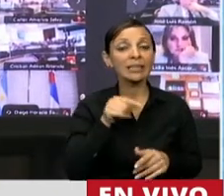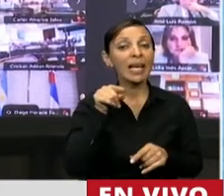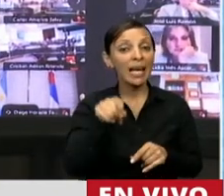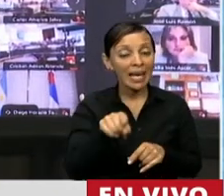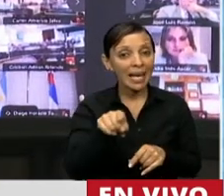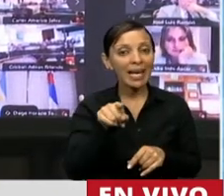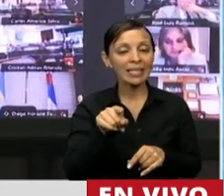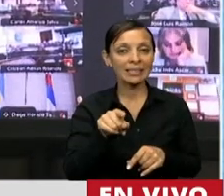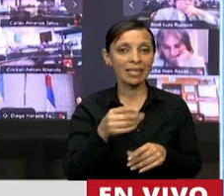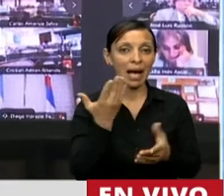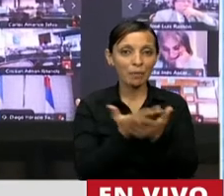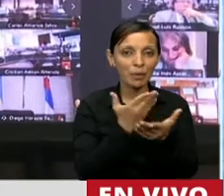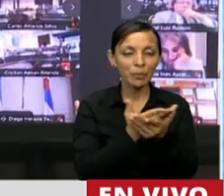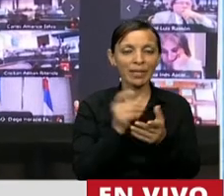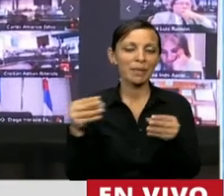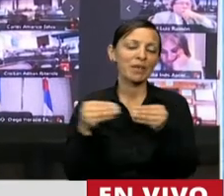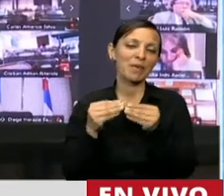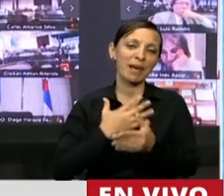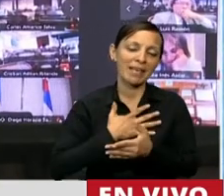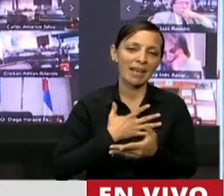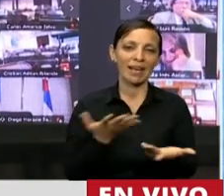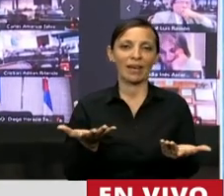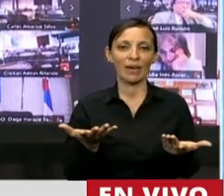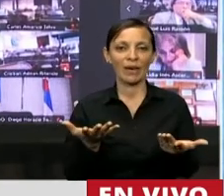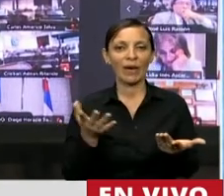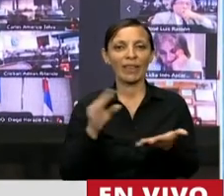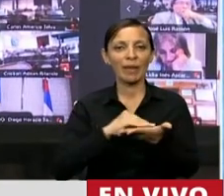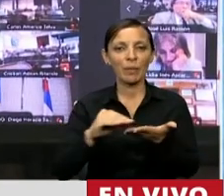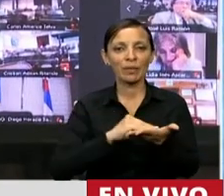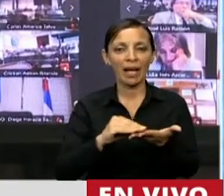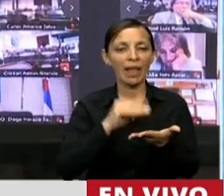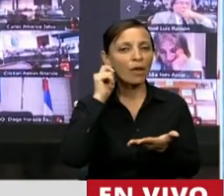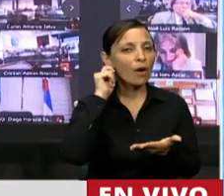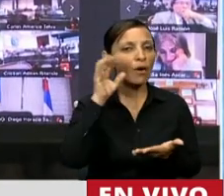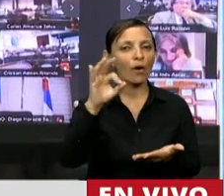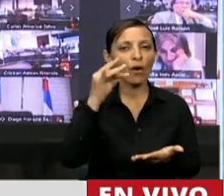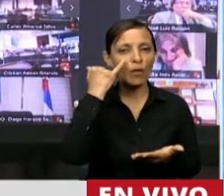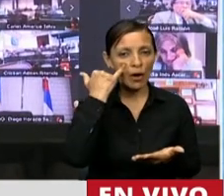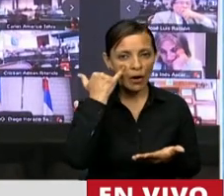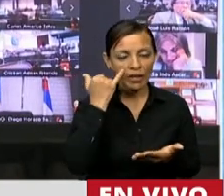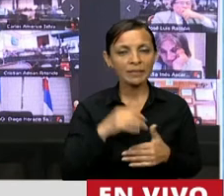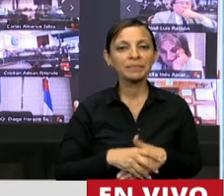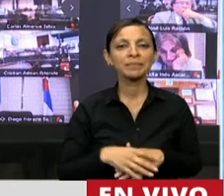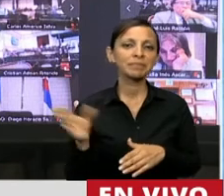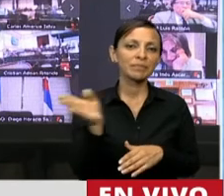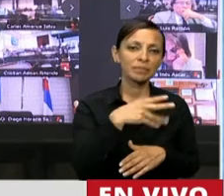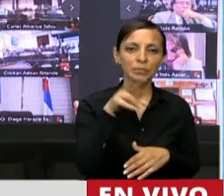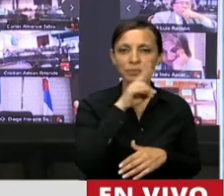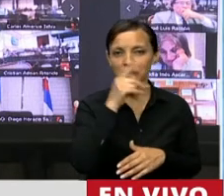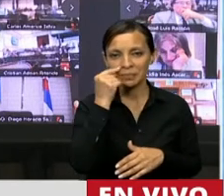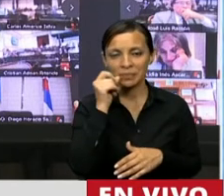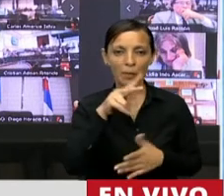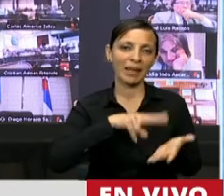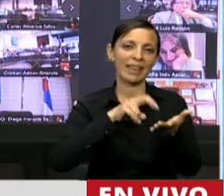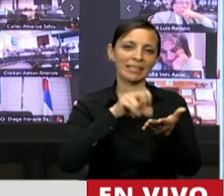de mi compañero, colega, el diputado Lucas Godoy que todos los diputados y diputadas salteños